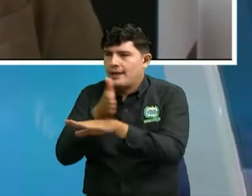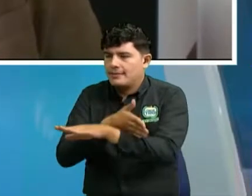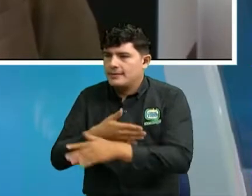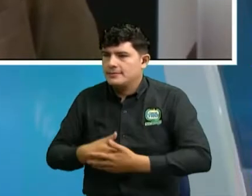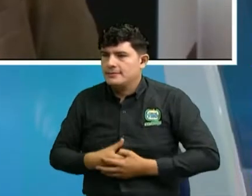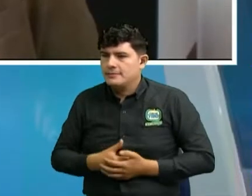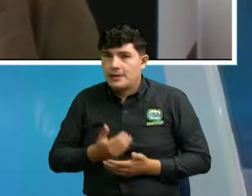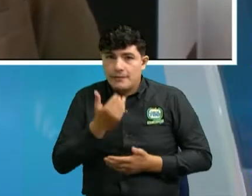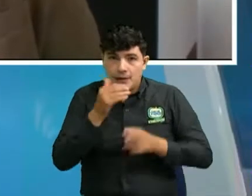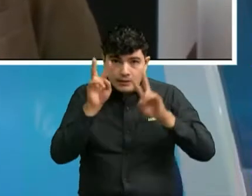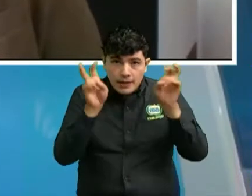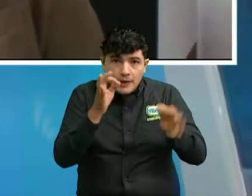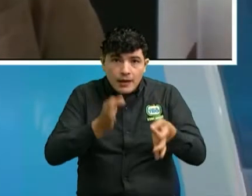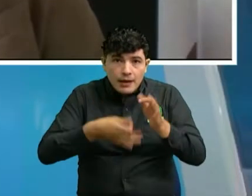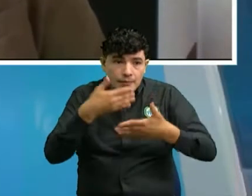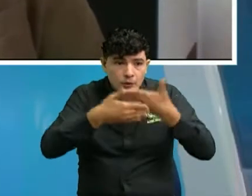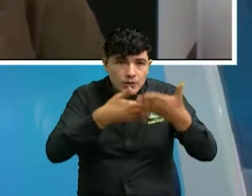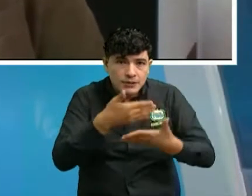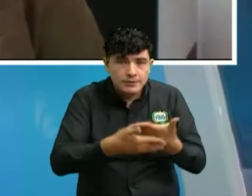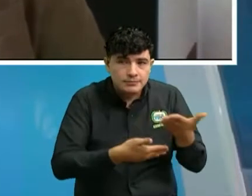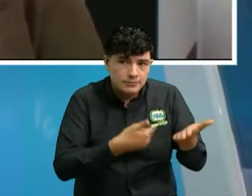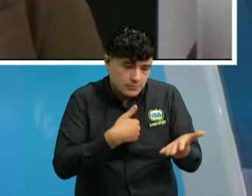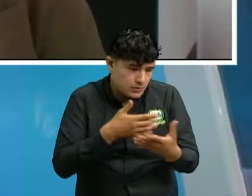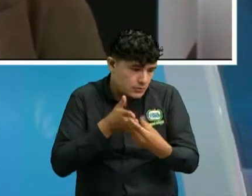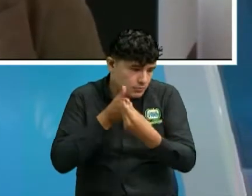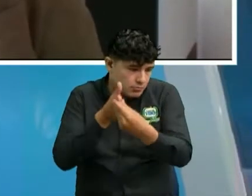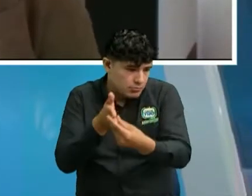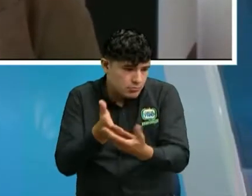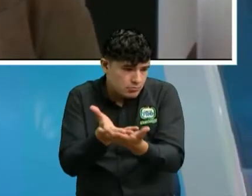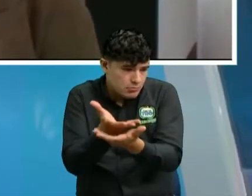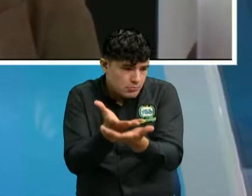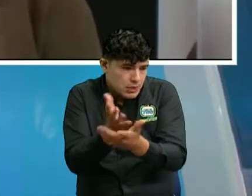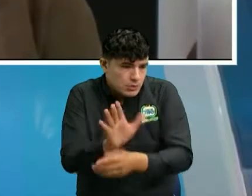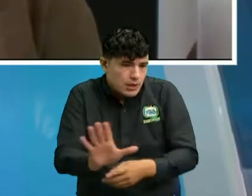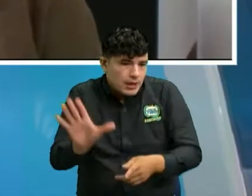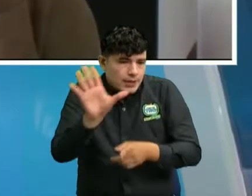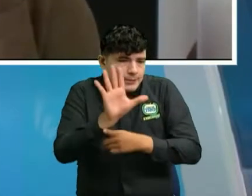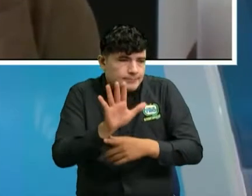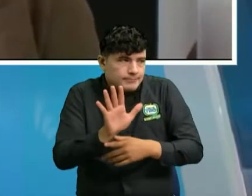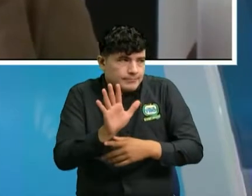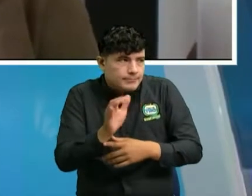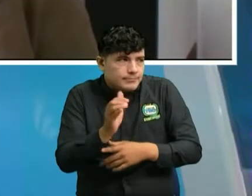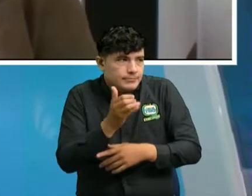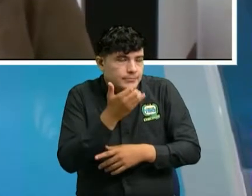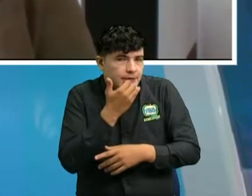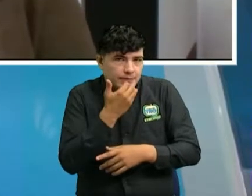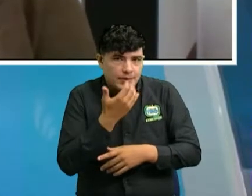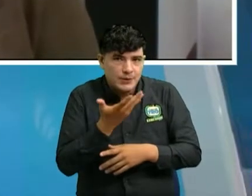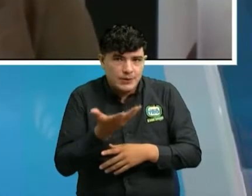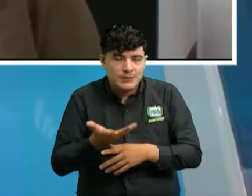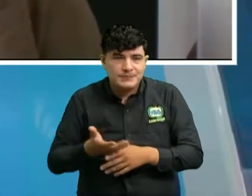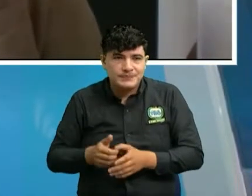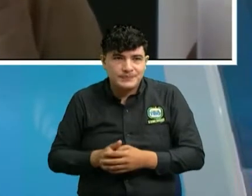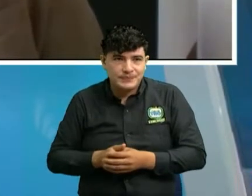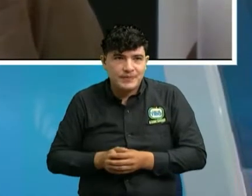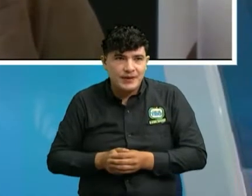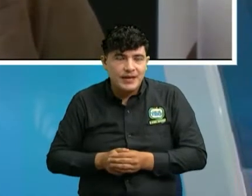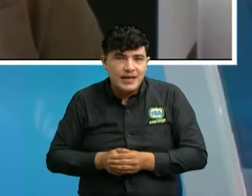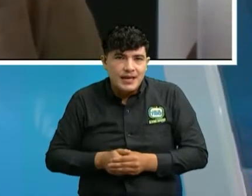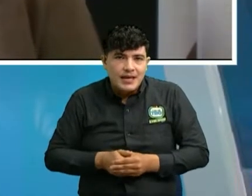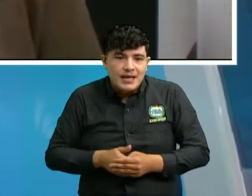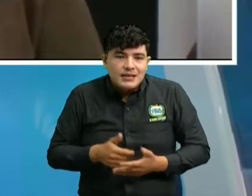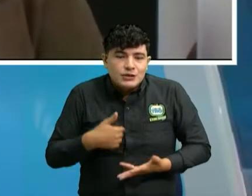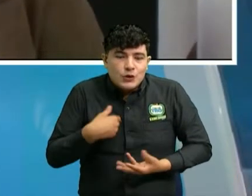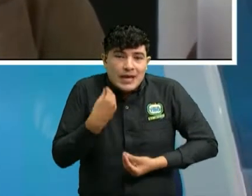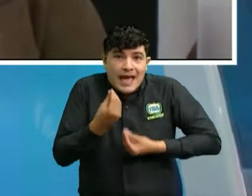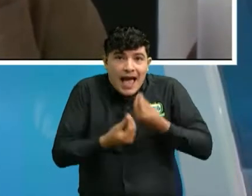digamos lo que podemos orientar digamos a los usuarios es qué hacer si somos víctimas ya sea de un delito de